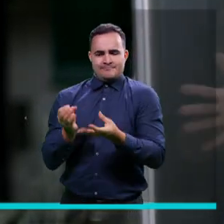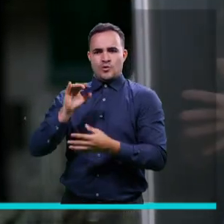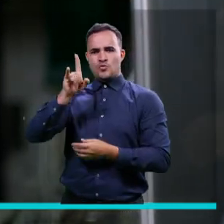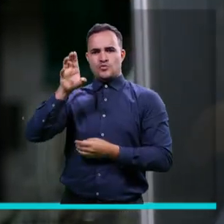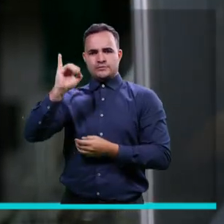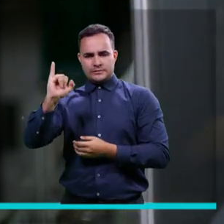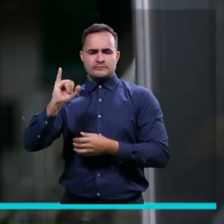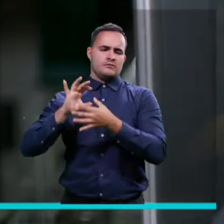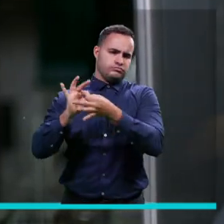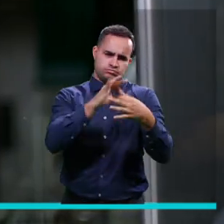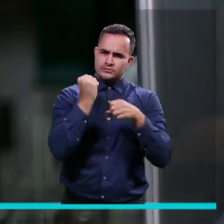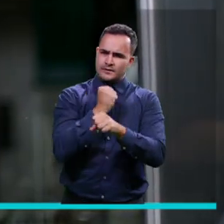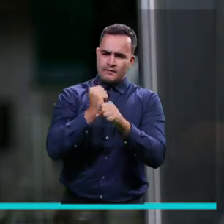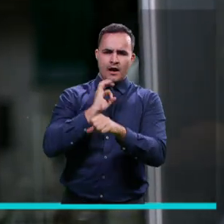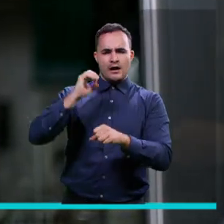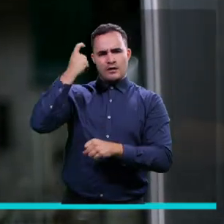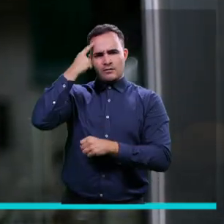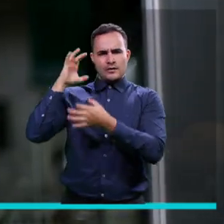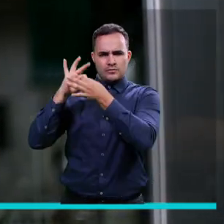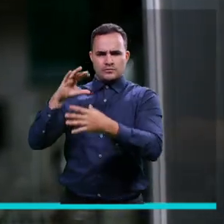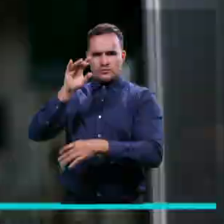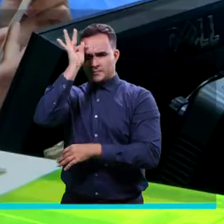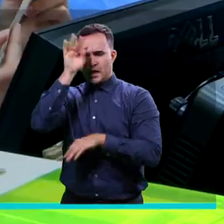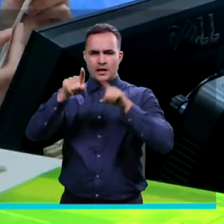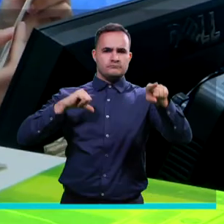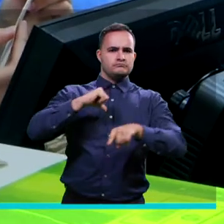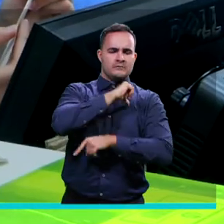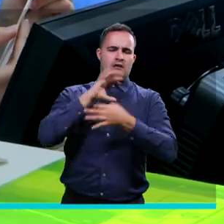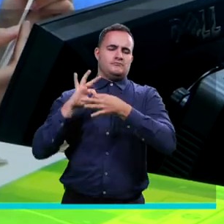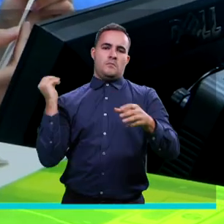públicas y privadas de la ciudad, se logró.